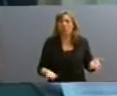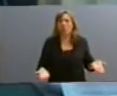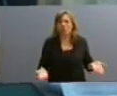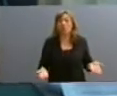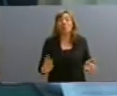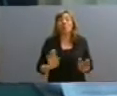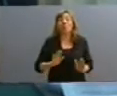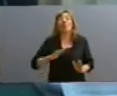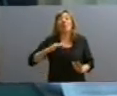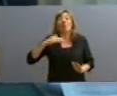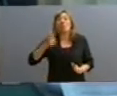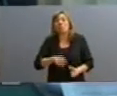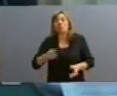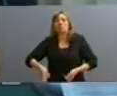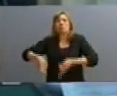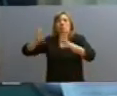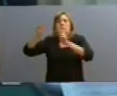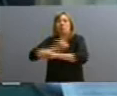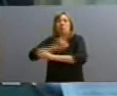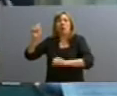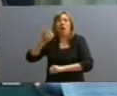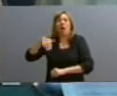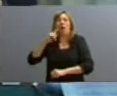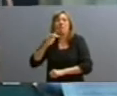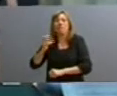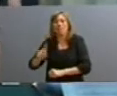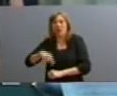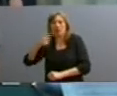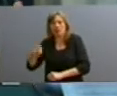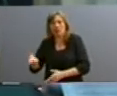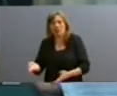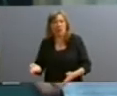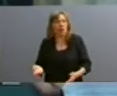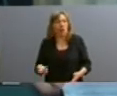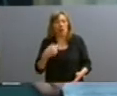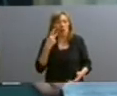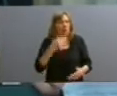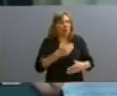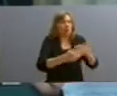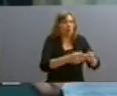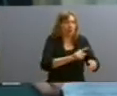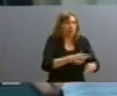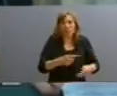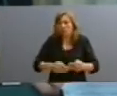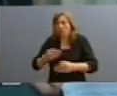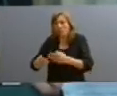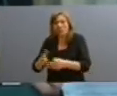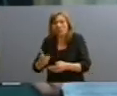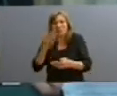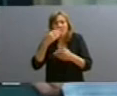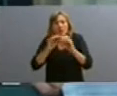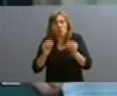Luego, el atentado de la AMIA. Y entonces, ante la lentitud de las investigaciones y la falta de resultados,